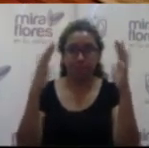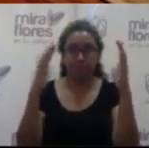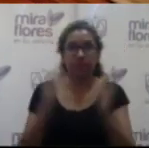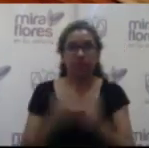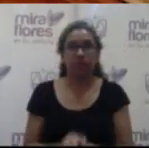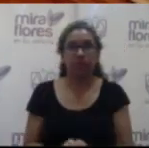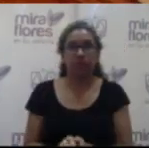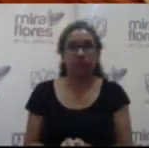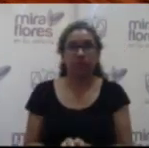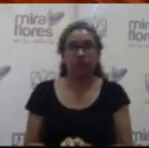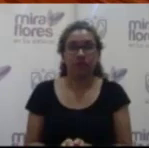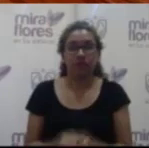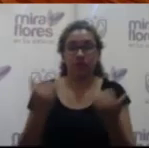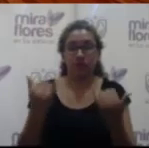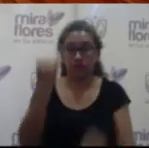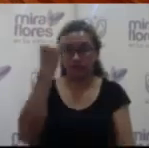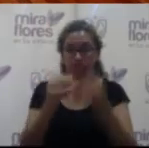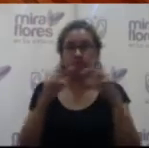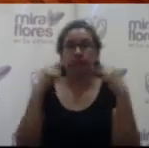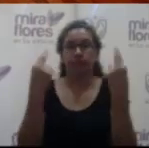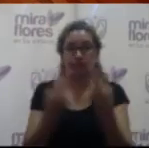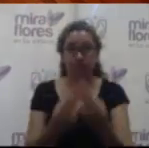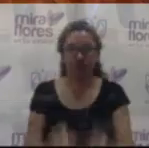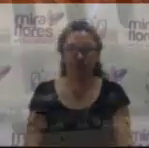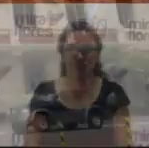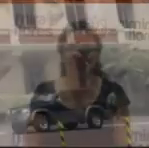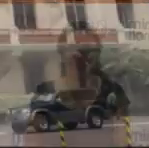Y ahora sí, levantamos la sesión. Gracias. Gracias.